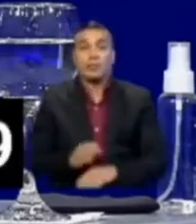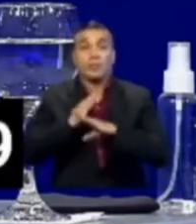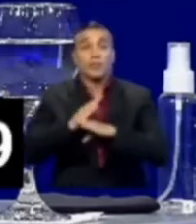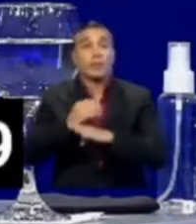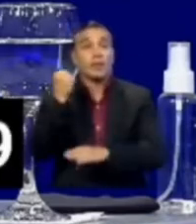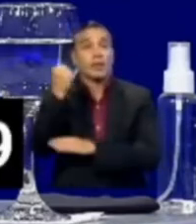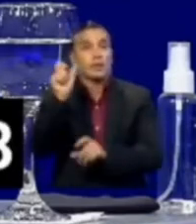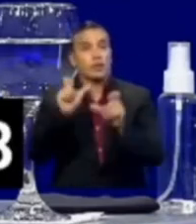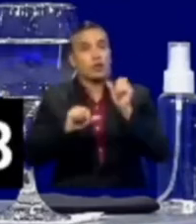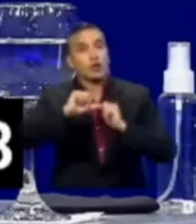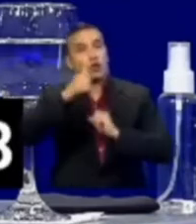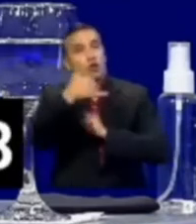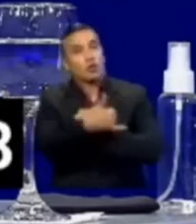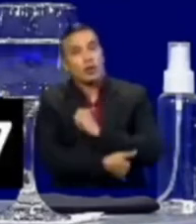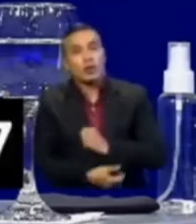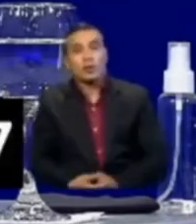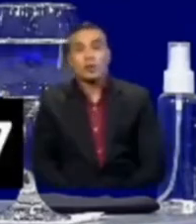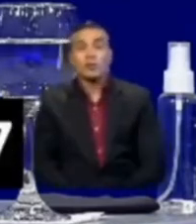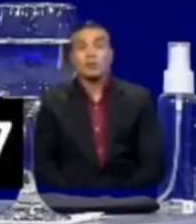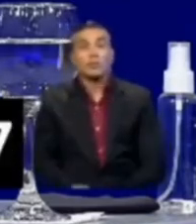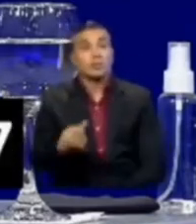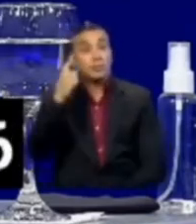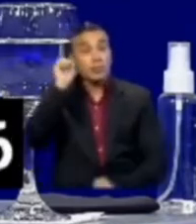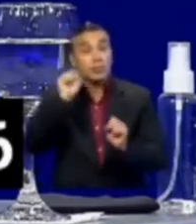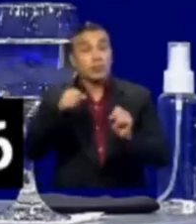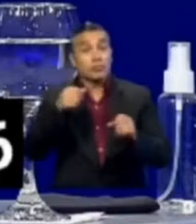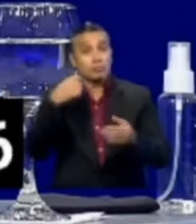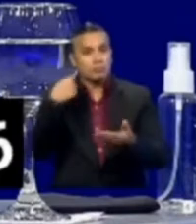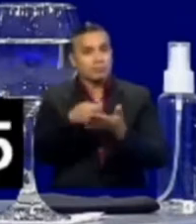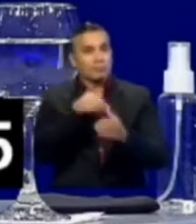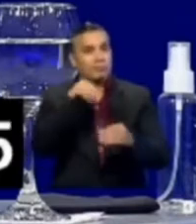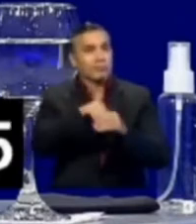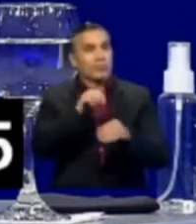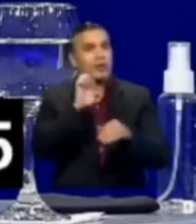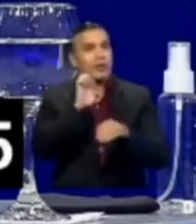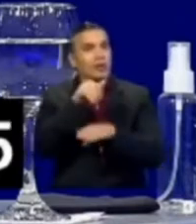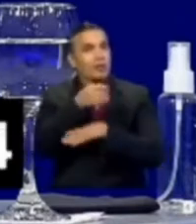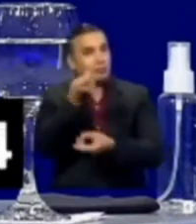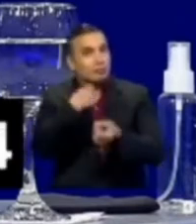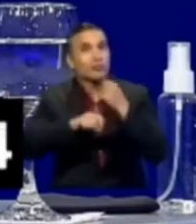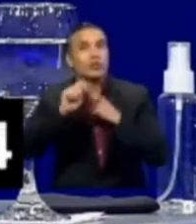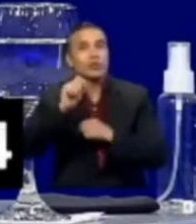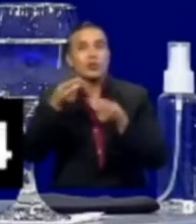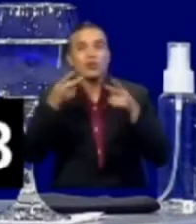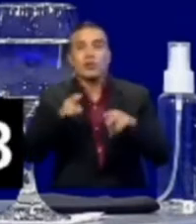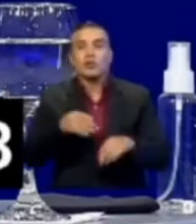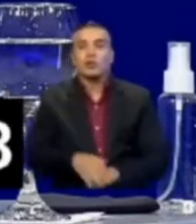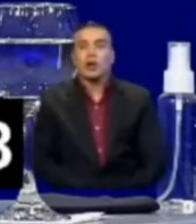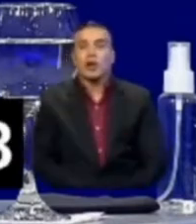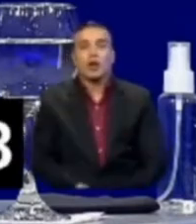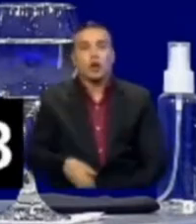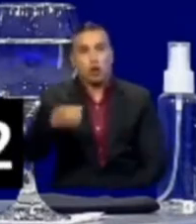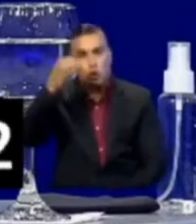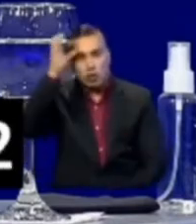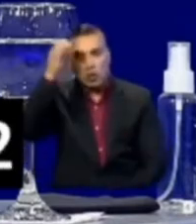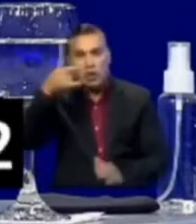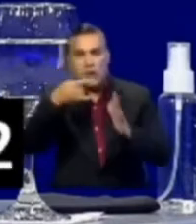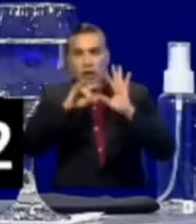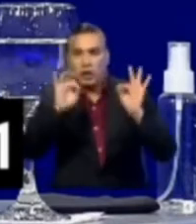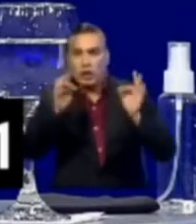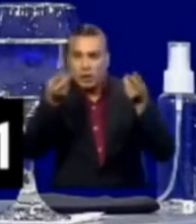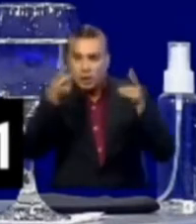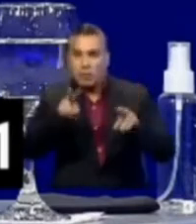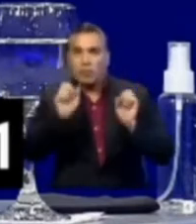los derechos de los migrantes, mercado para acceder a nuestras exportaciones y también acceder a ese conocimiento científico.